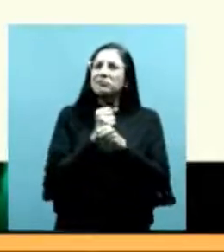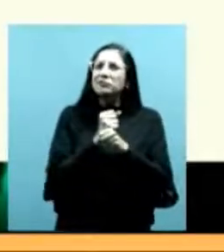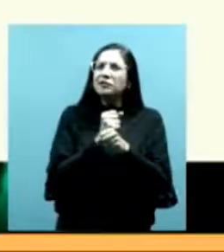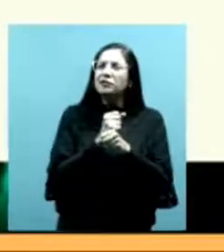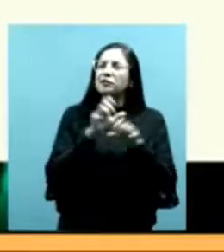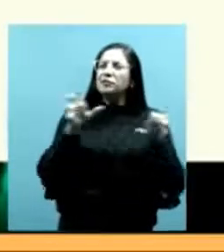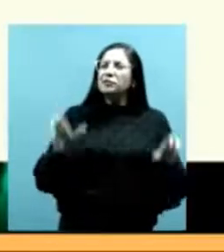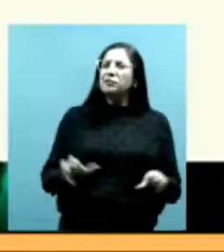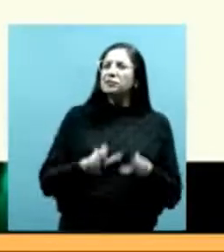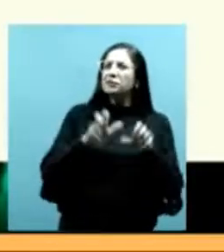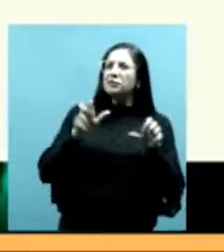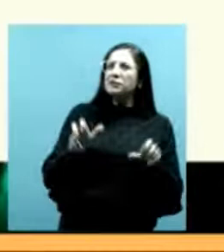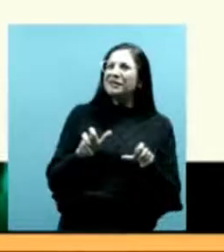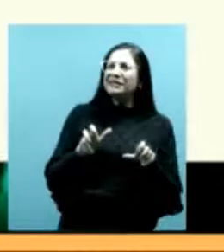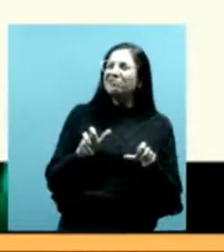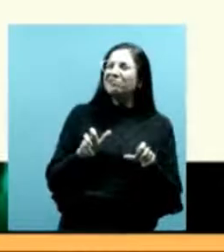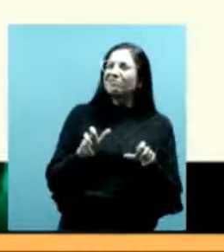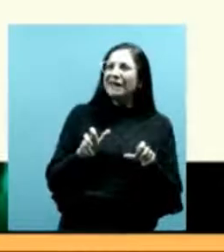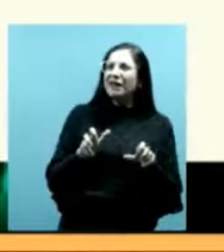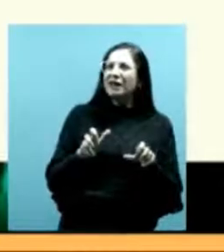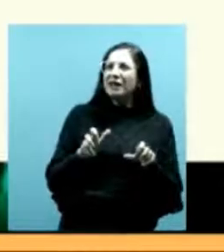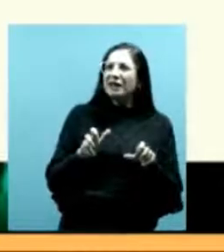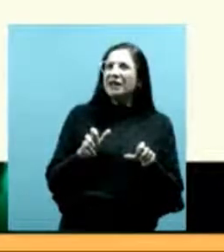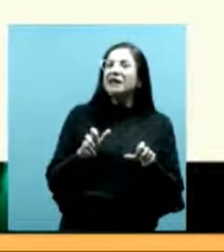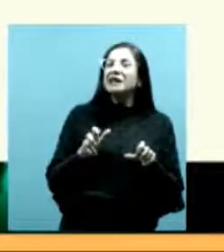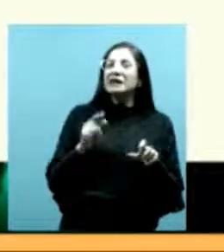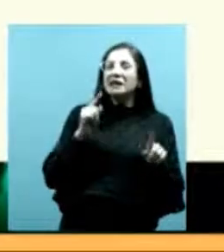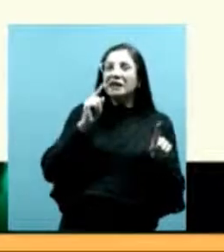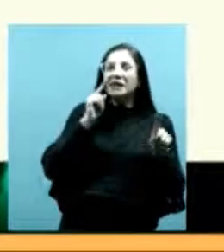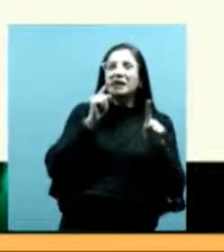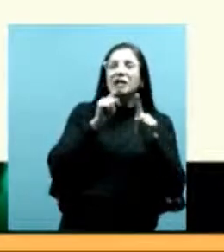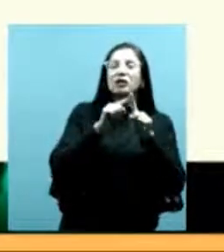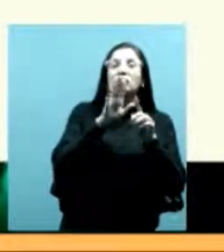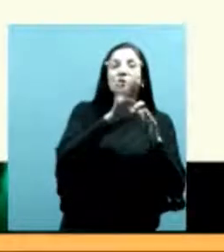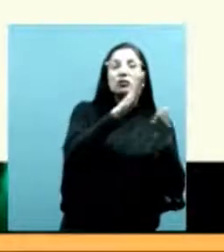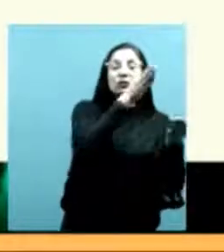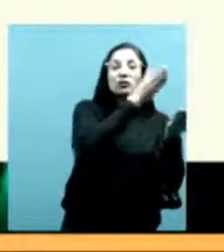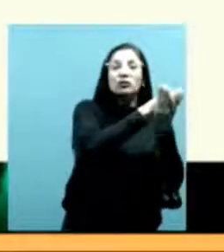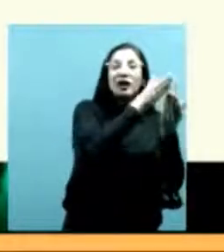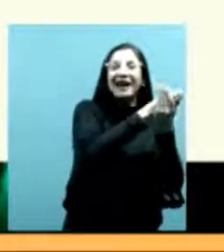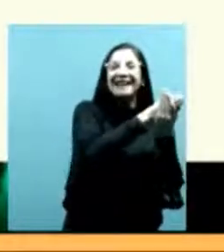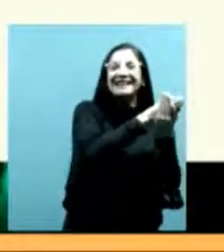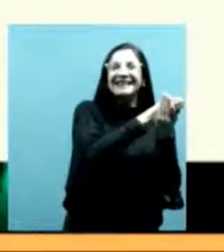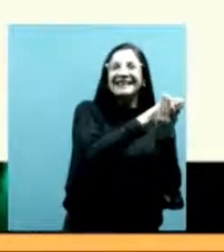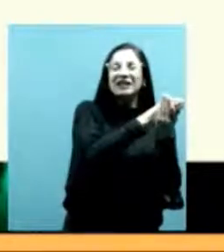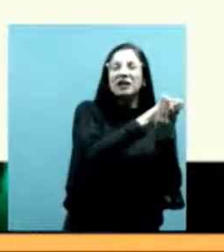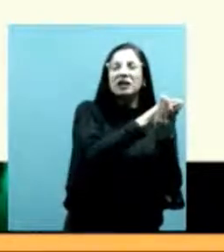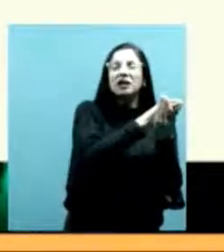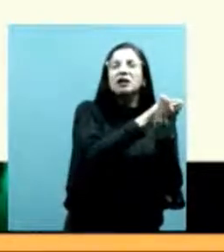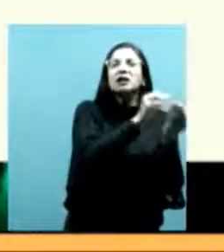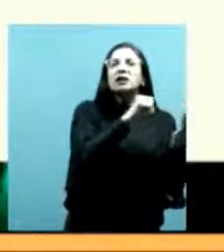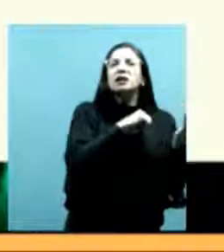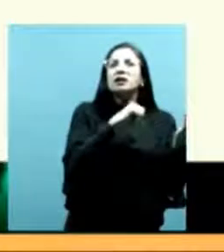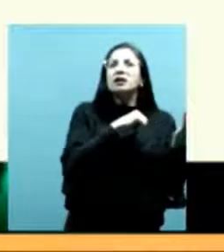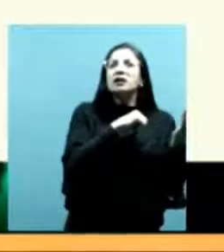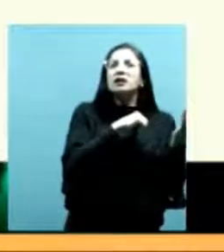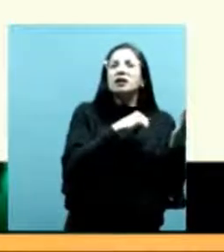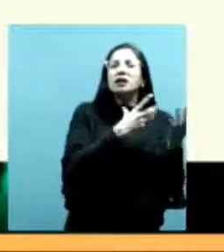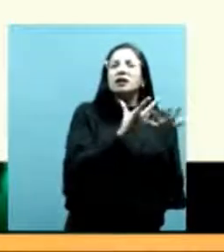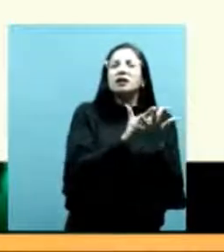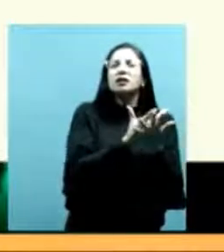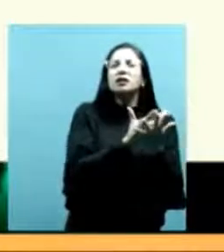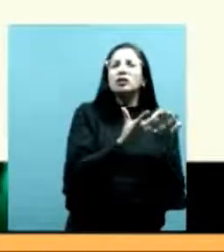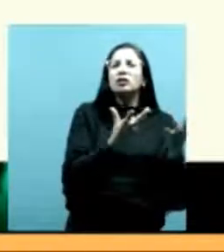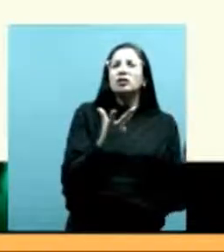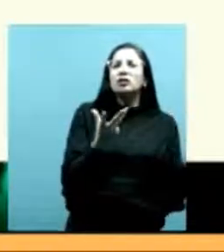¿qué quiere decir? en los índices del archivo hay perspectivas hay vacíos